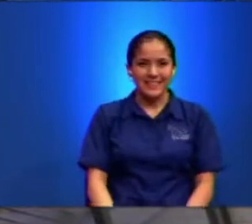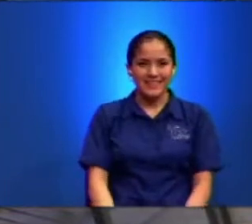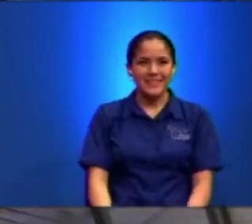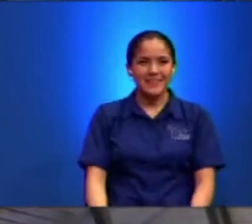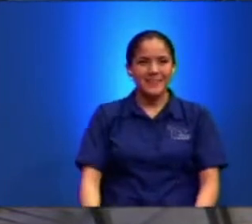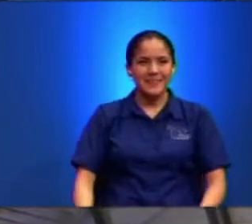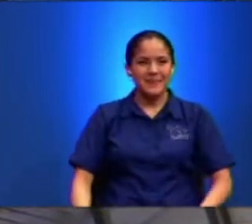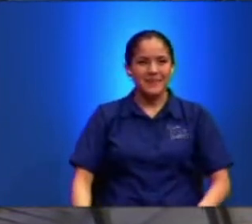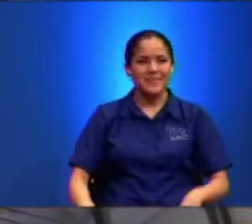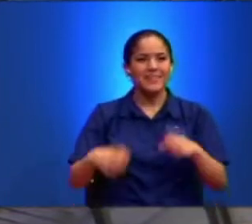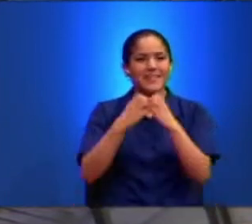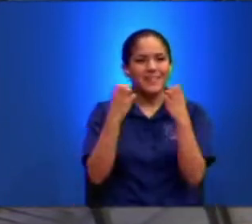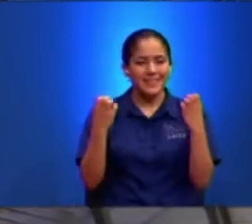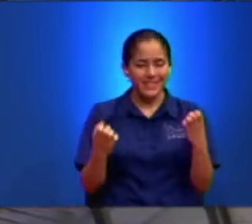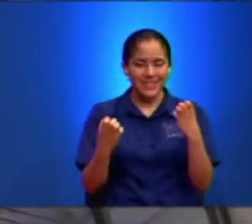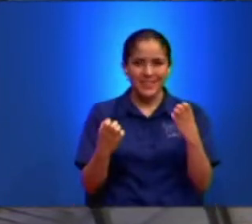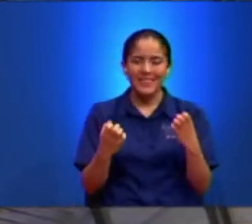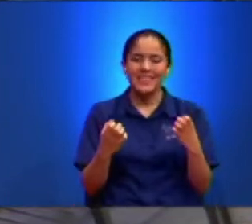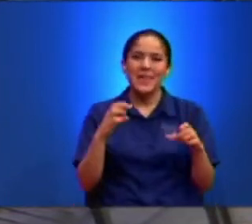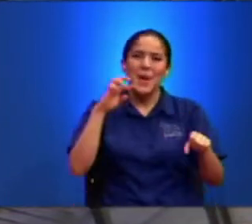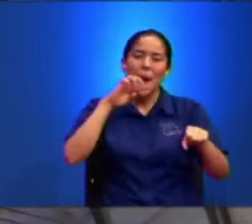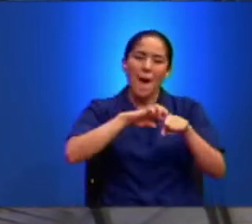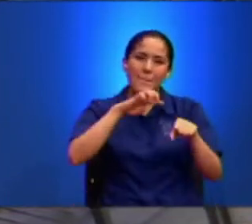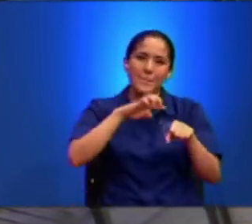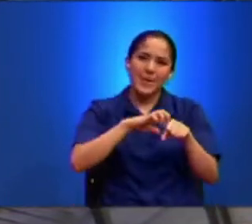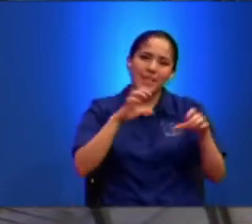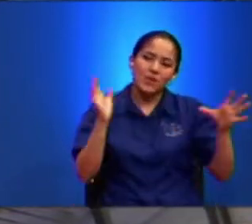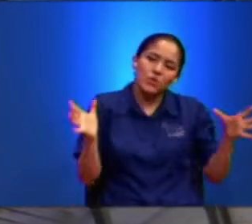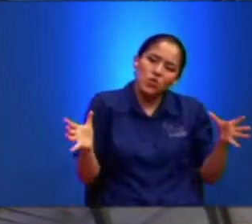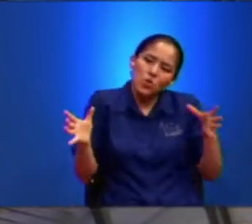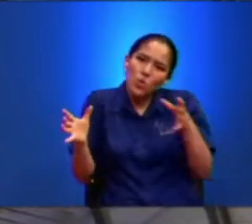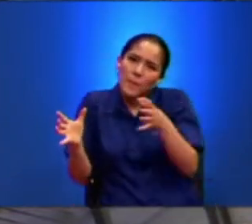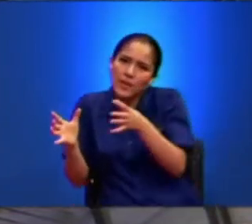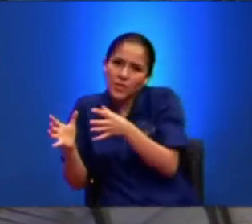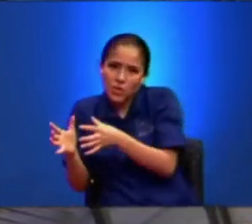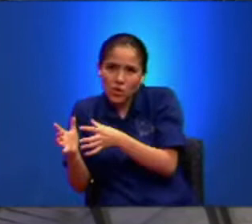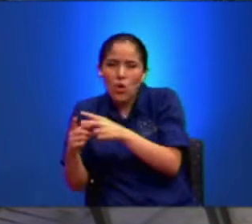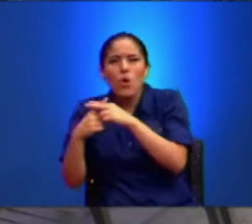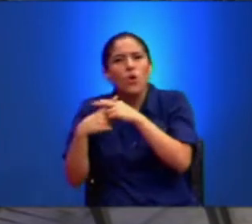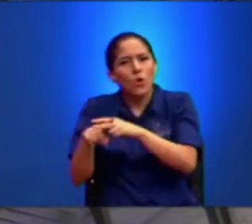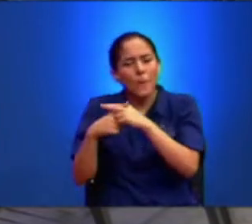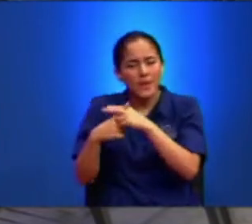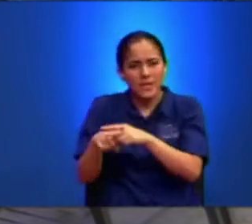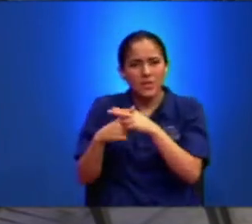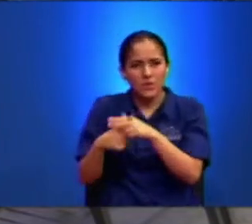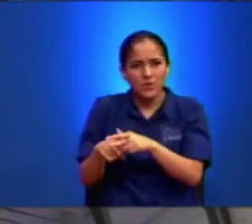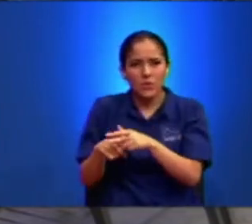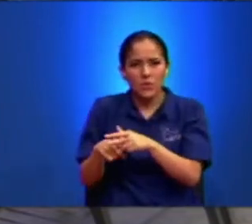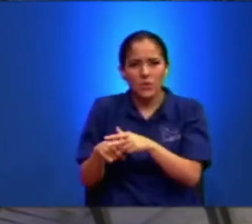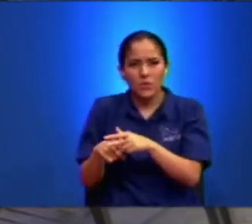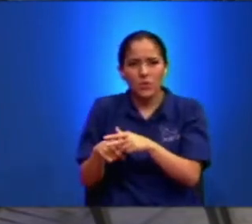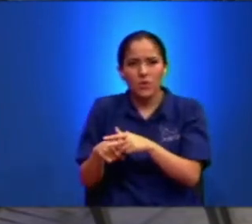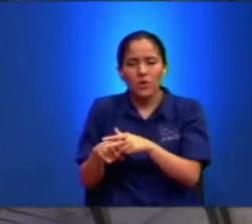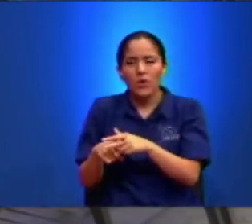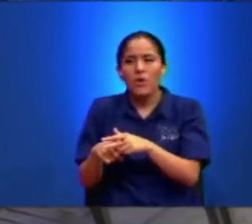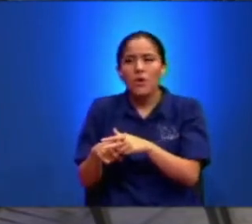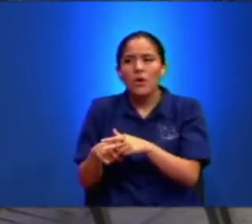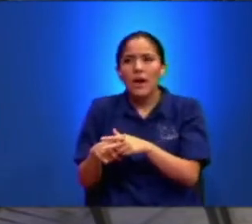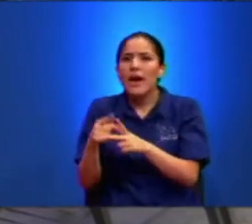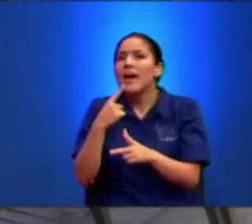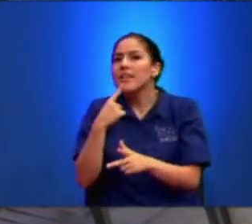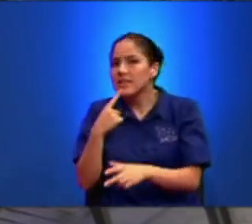Entonces Pedro Tomándolo aparte Comenzó A reconvenirle Diciendo